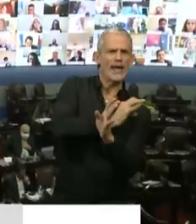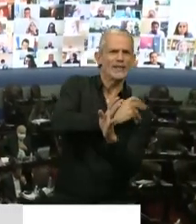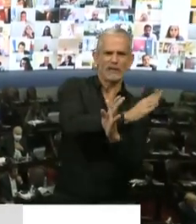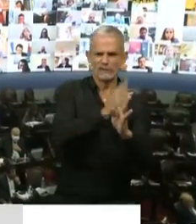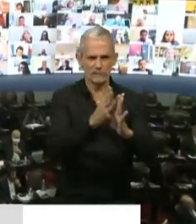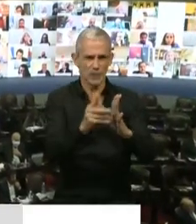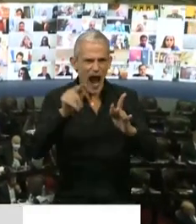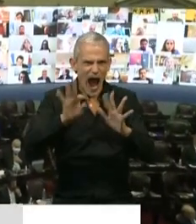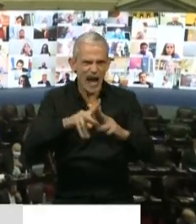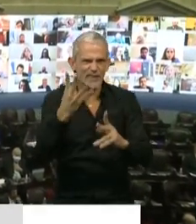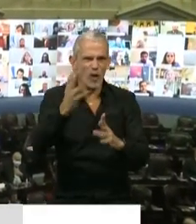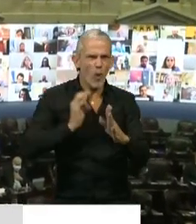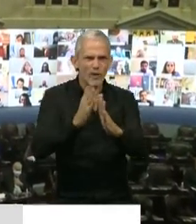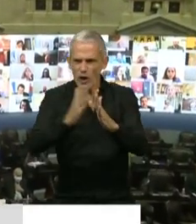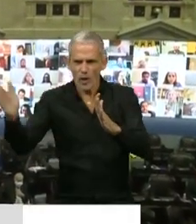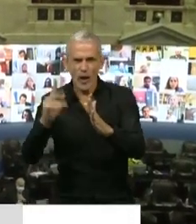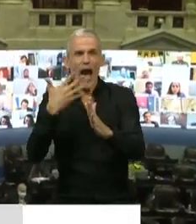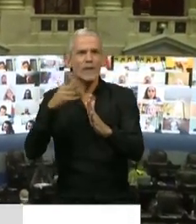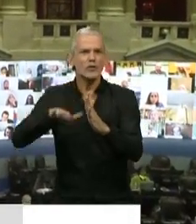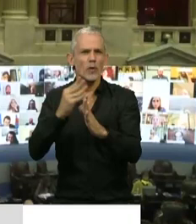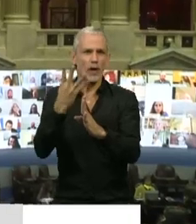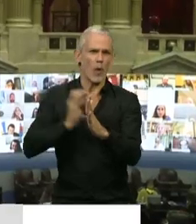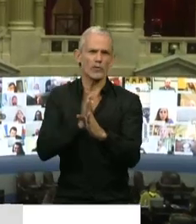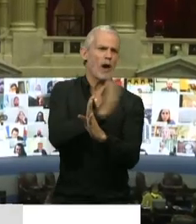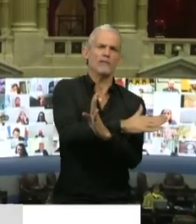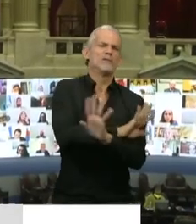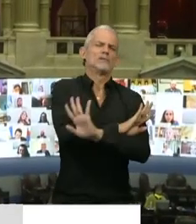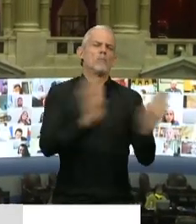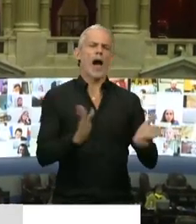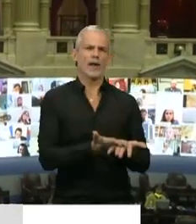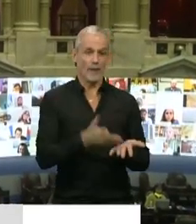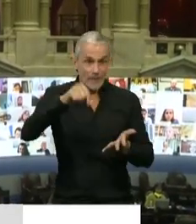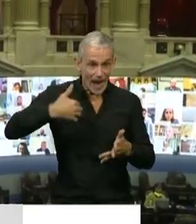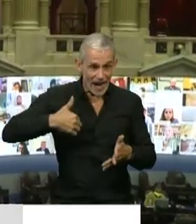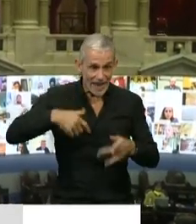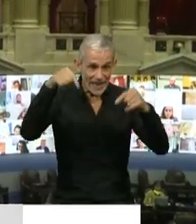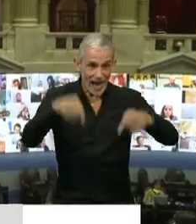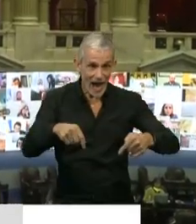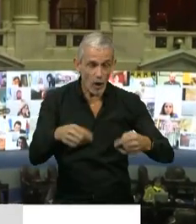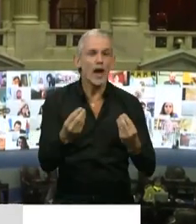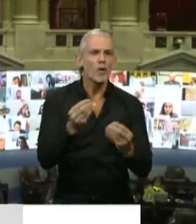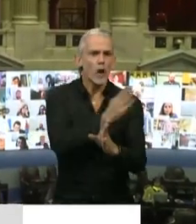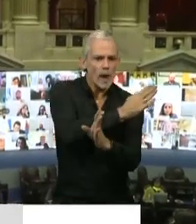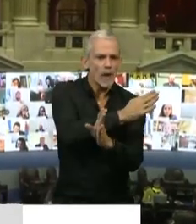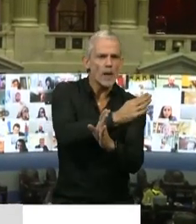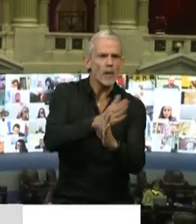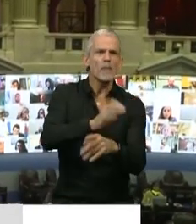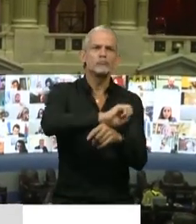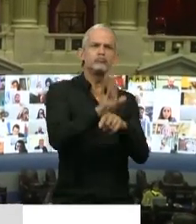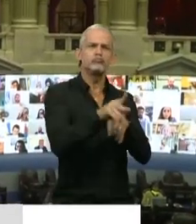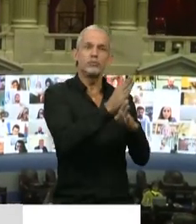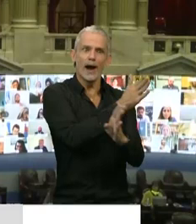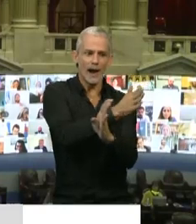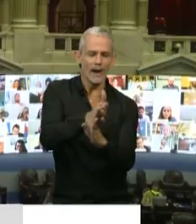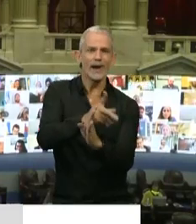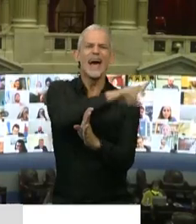pasarnos los próximos 4 años hablando de los 4 años que pasaron, pero la verdad es que la Argentina llega al momento de la pandemia viniendo